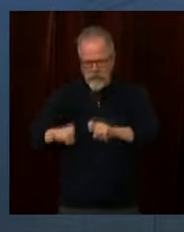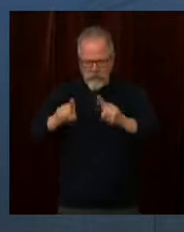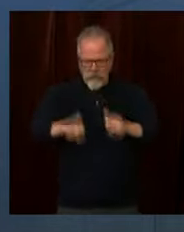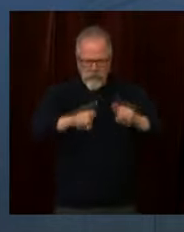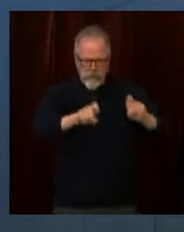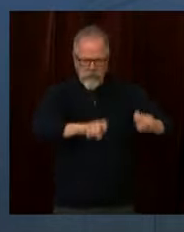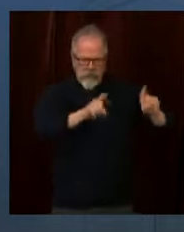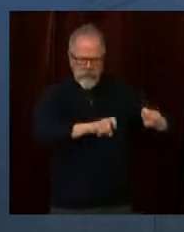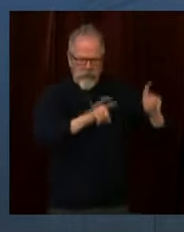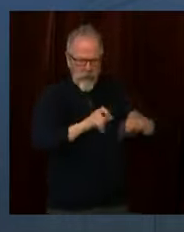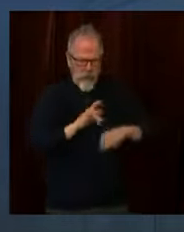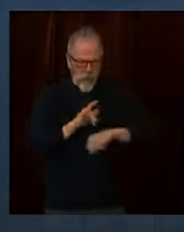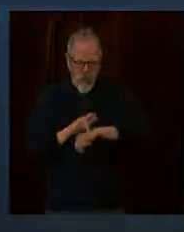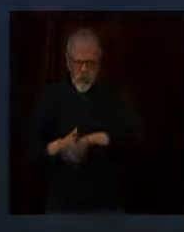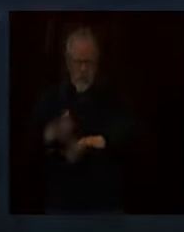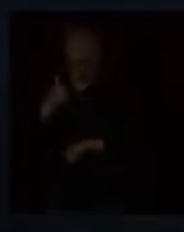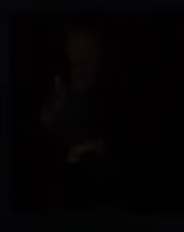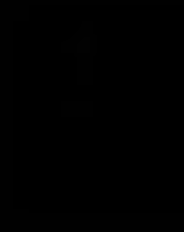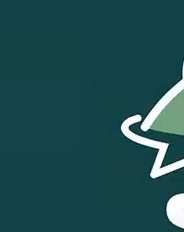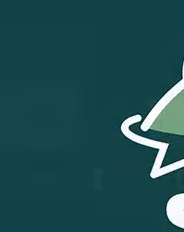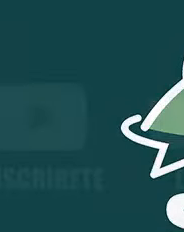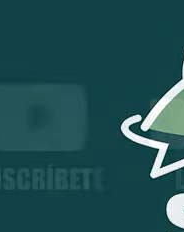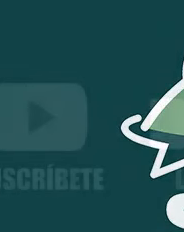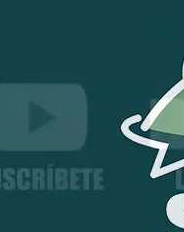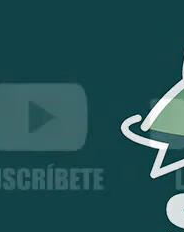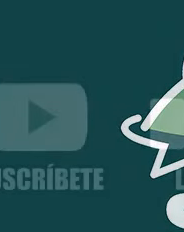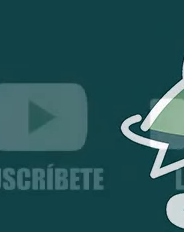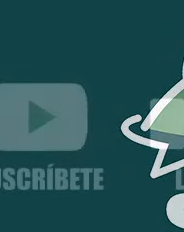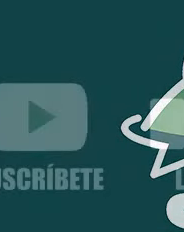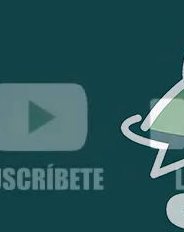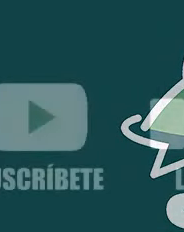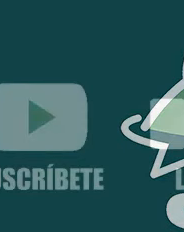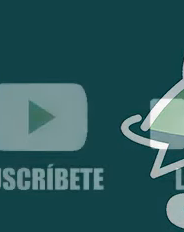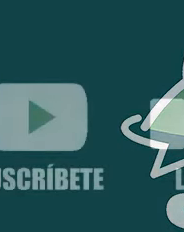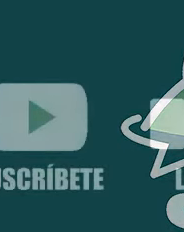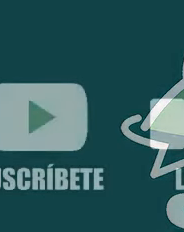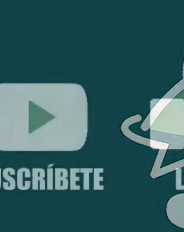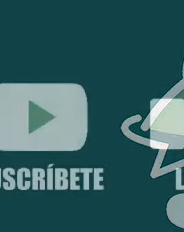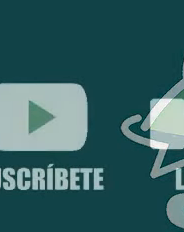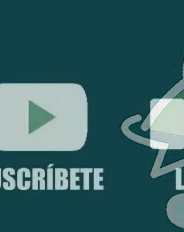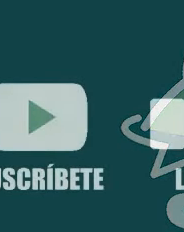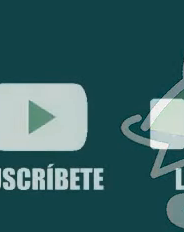rápidamente, para llevar los resultados a las personas a la mayor brevedad posible.